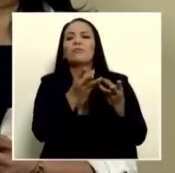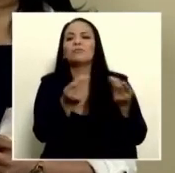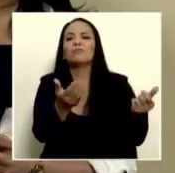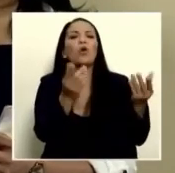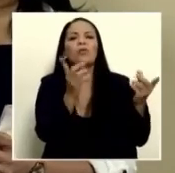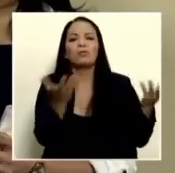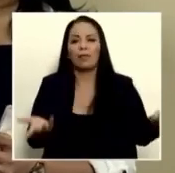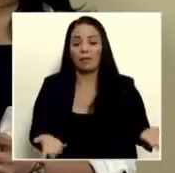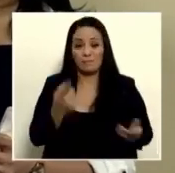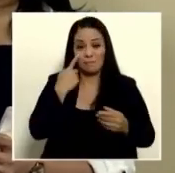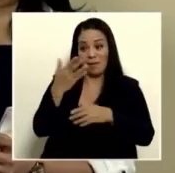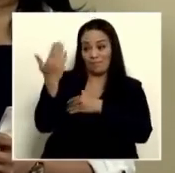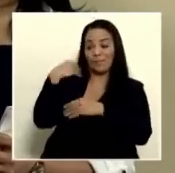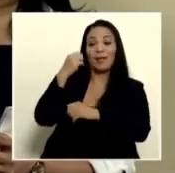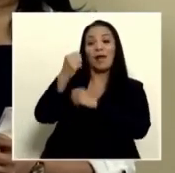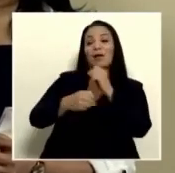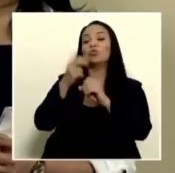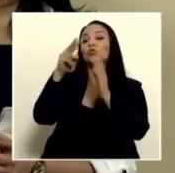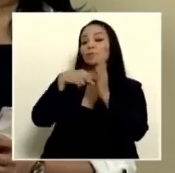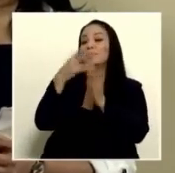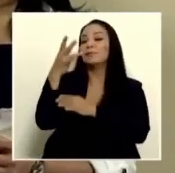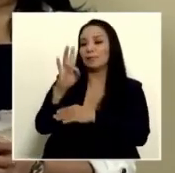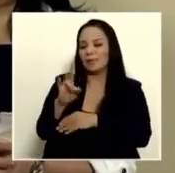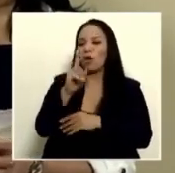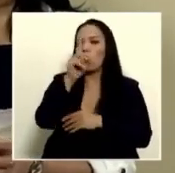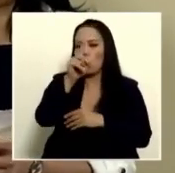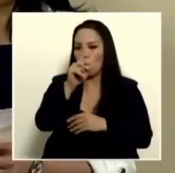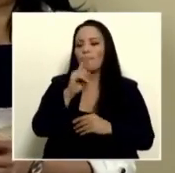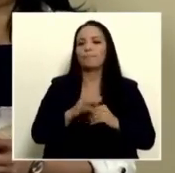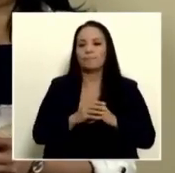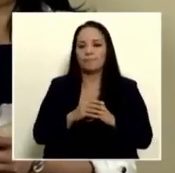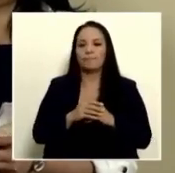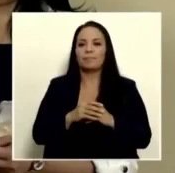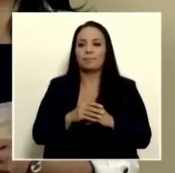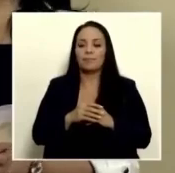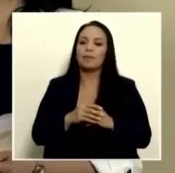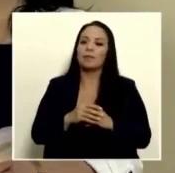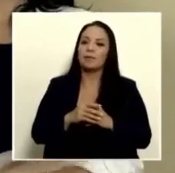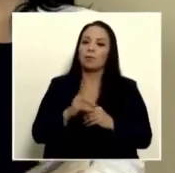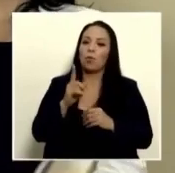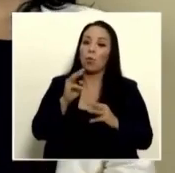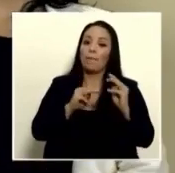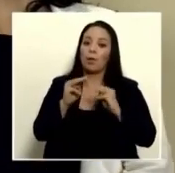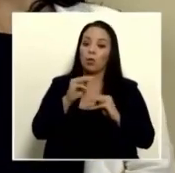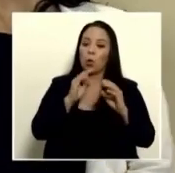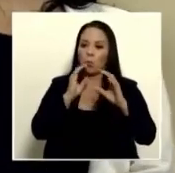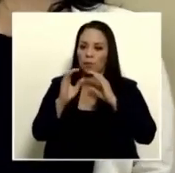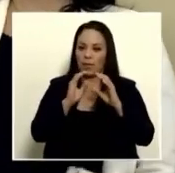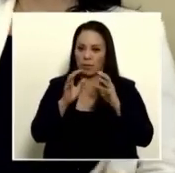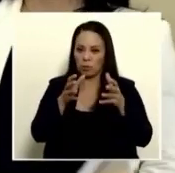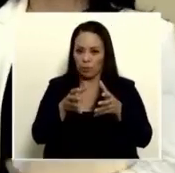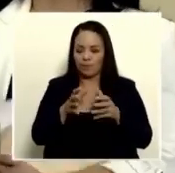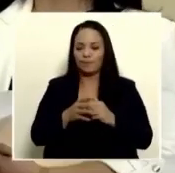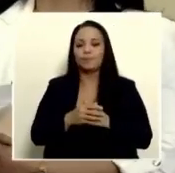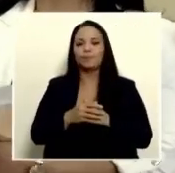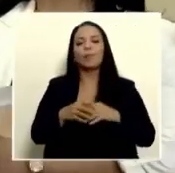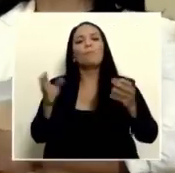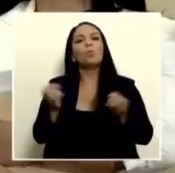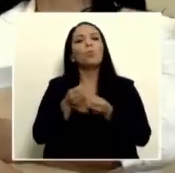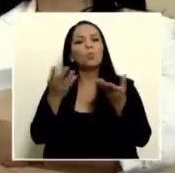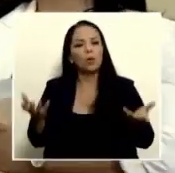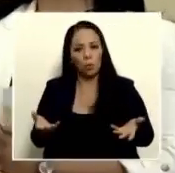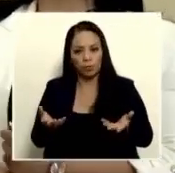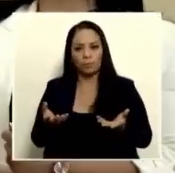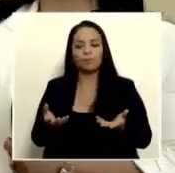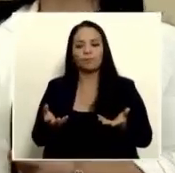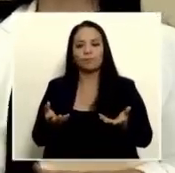2017 un medio que no es parte de esta categoría de esta especie de este grupo publicó